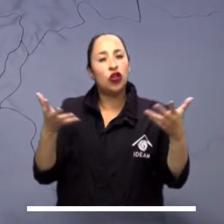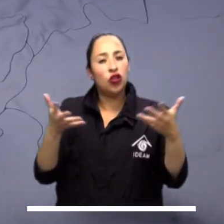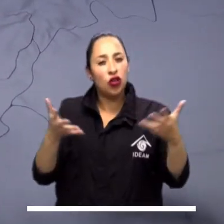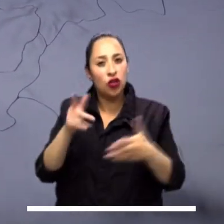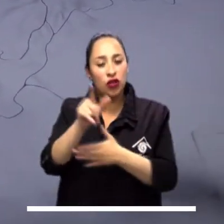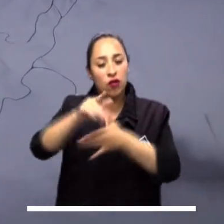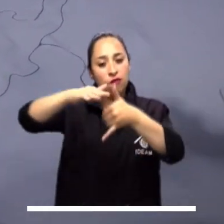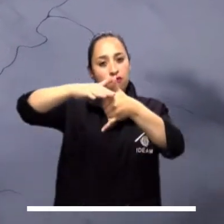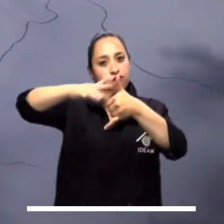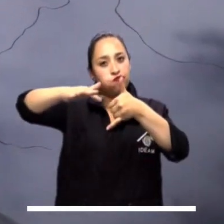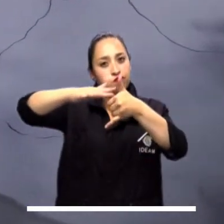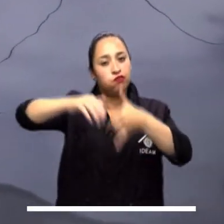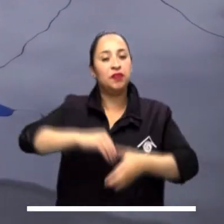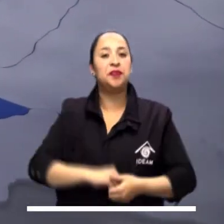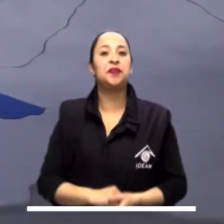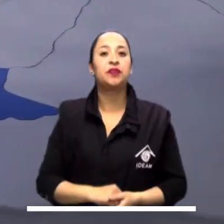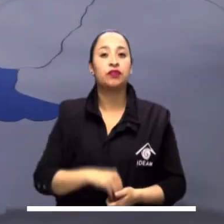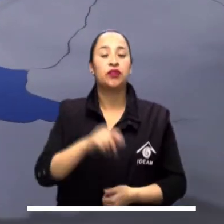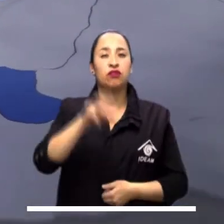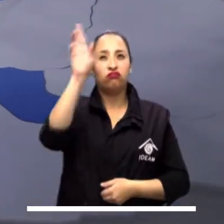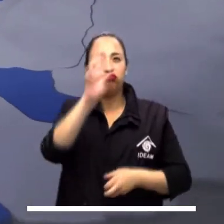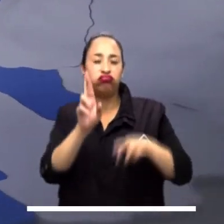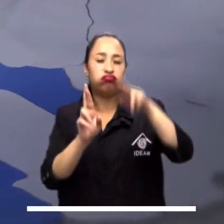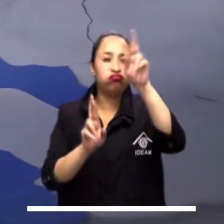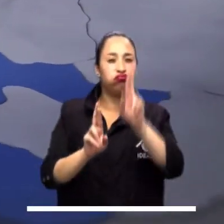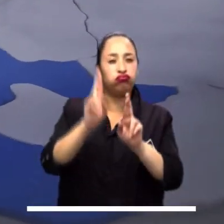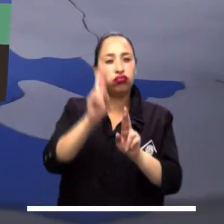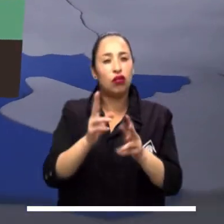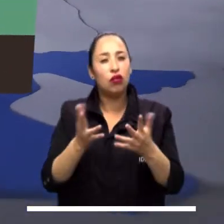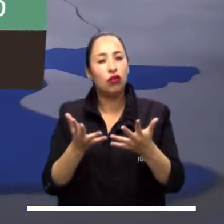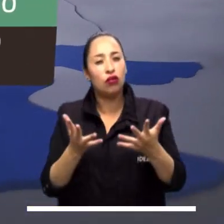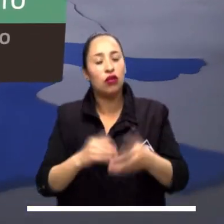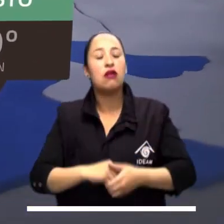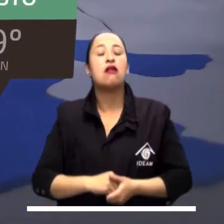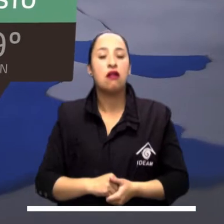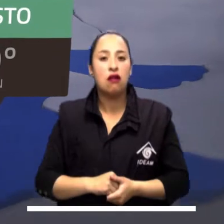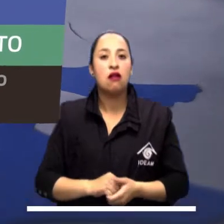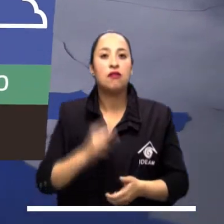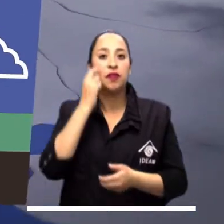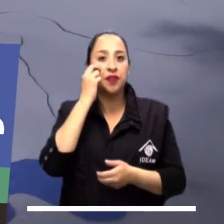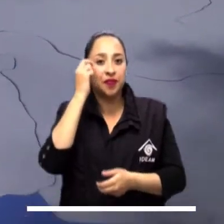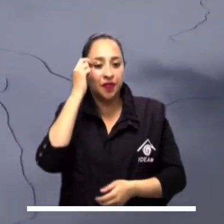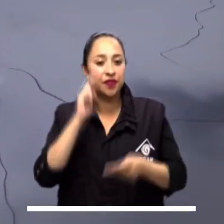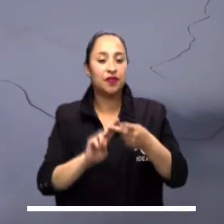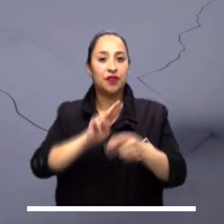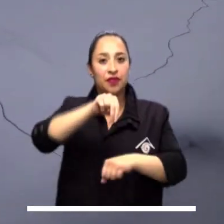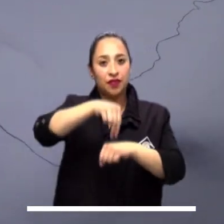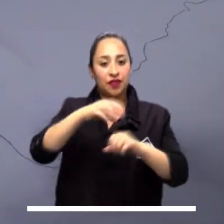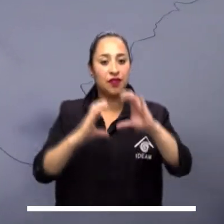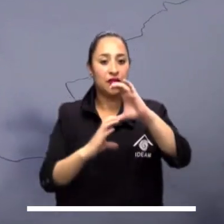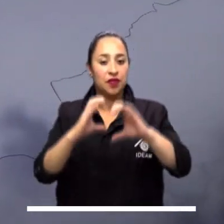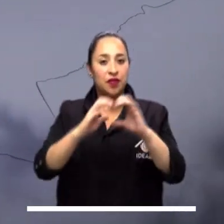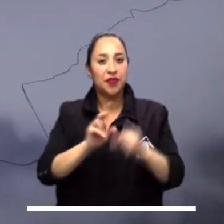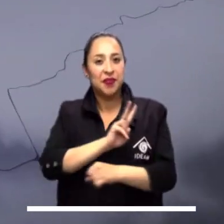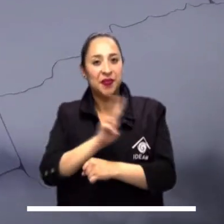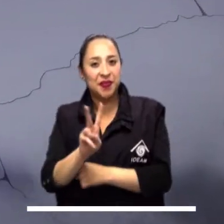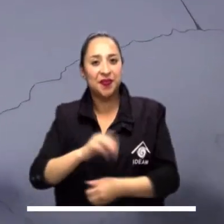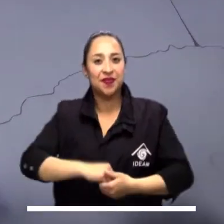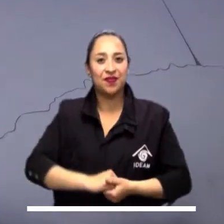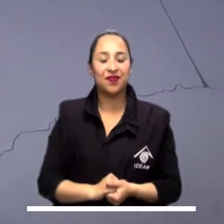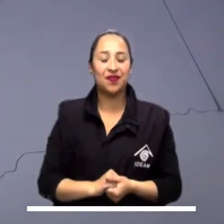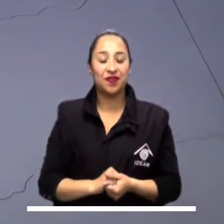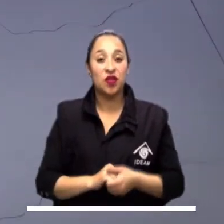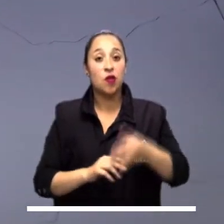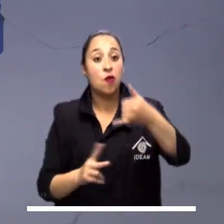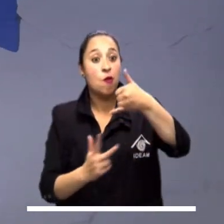eléctricas, se prevén en el Pacífico colombiano. Los sectores de mayores precipitaciones serían el oriente del Chocó, Nariño, Cauca y Valle